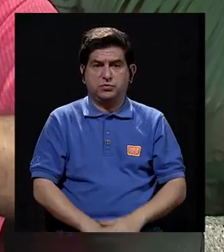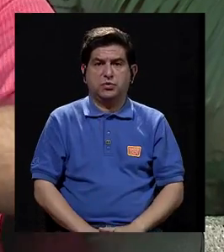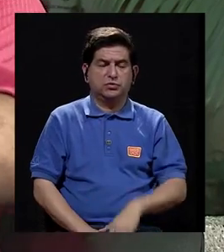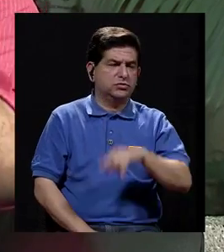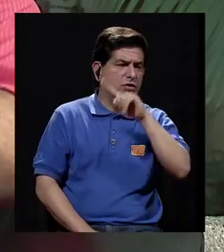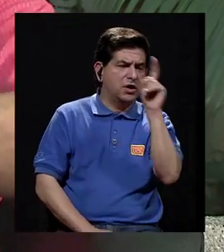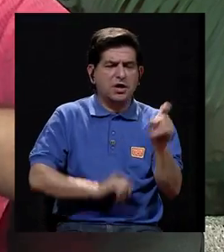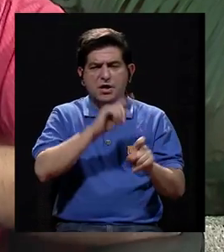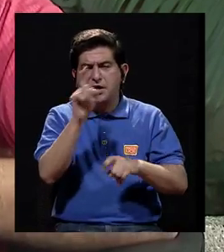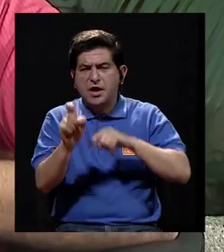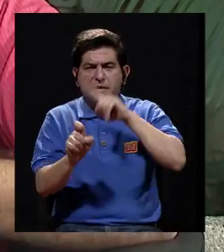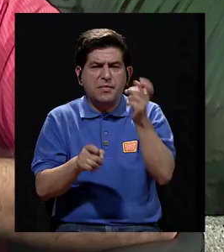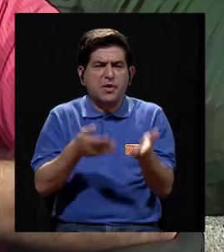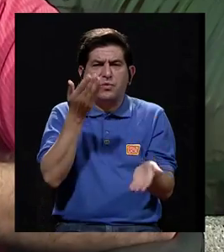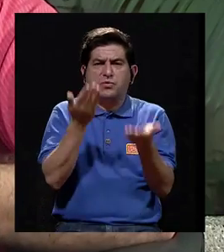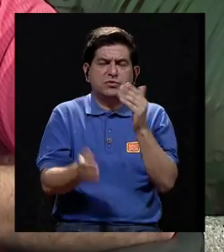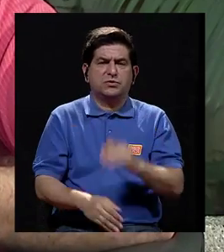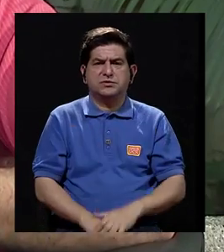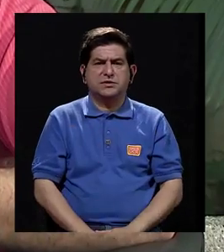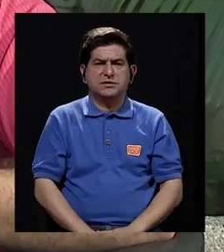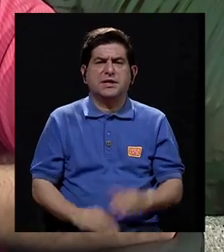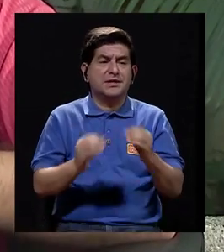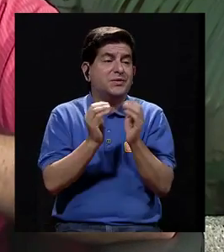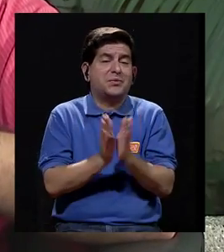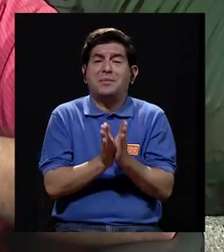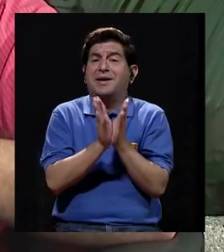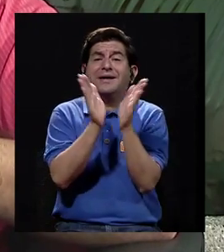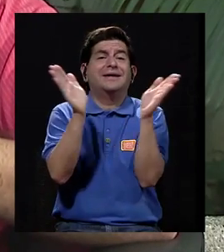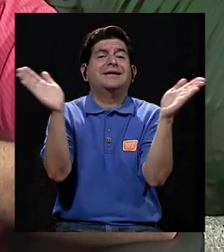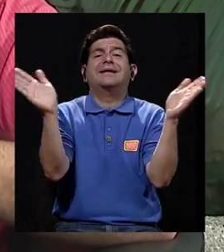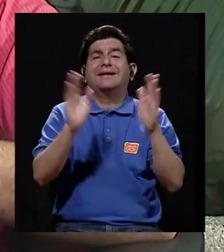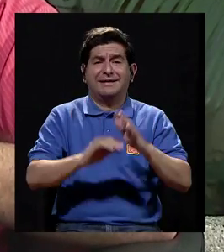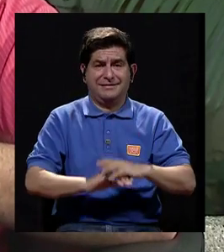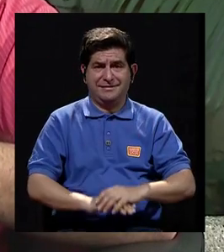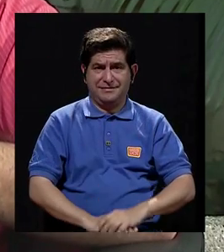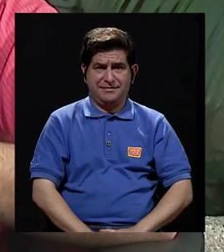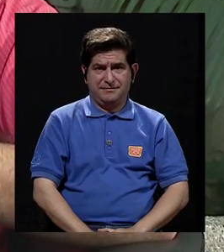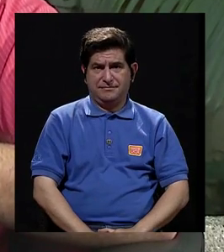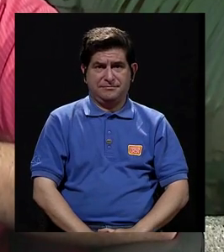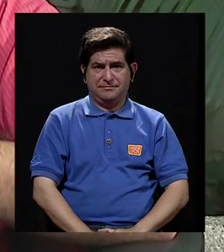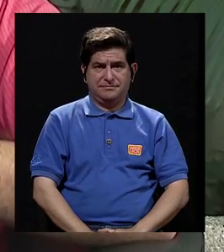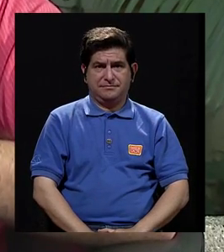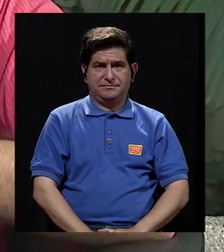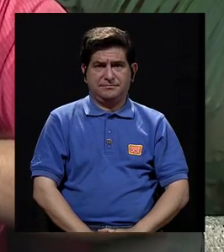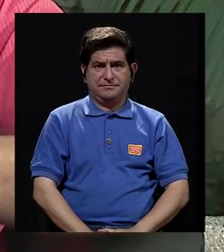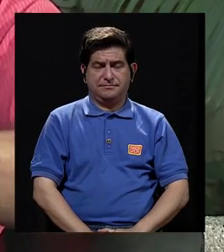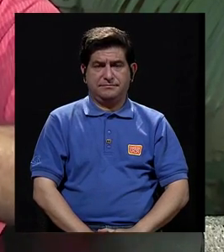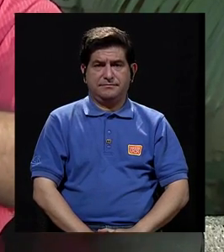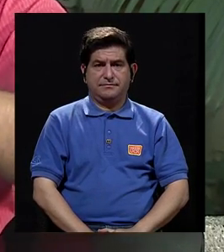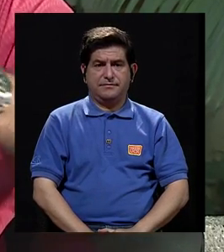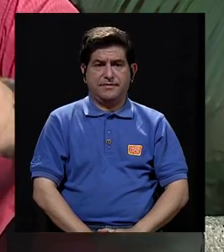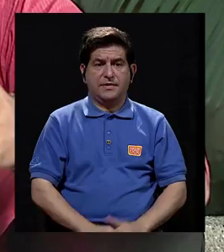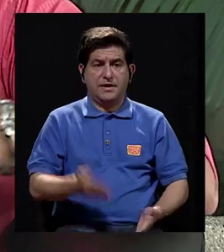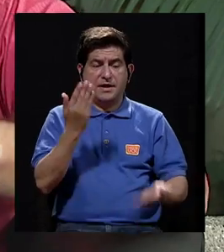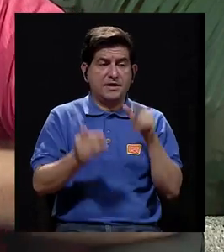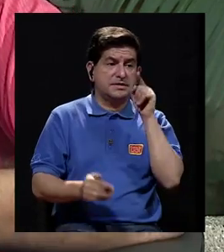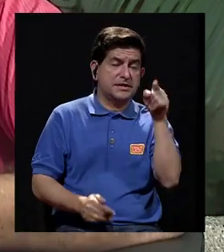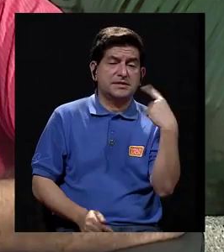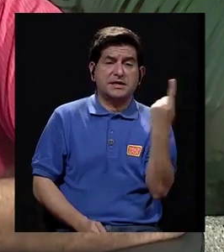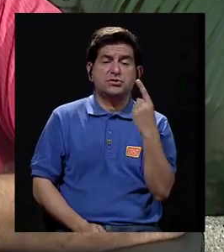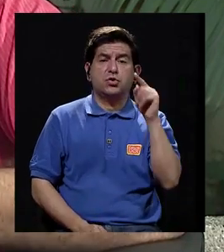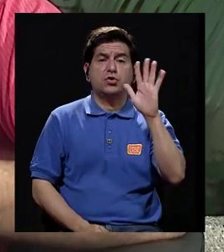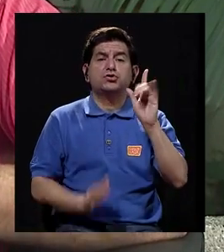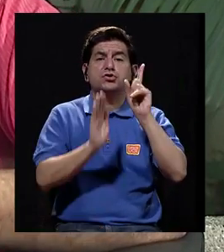Y haciendo preguntas así, lo más general, lo más básico. Y allá a veces son solo 5